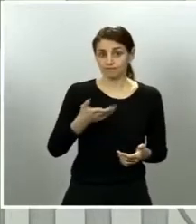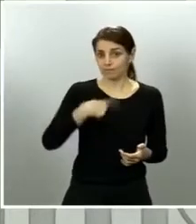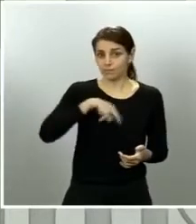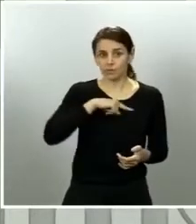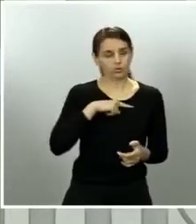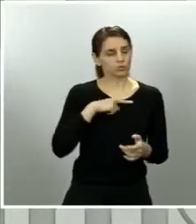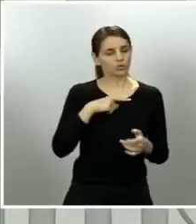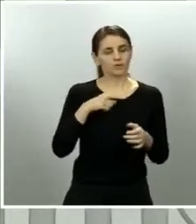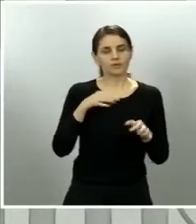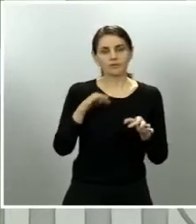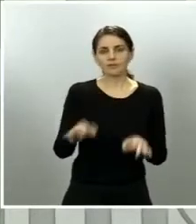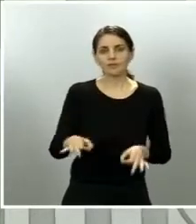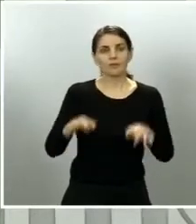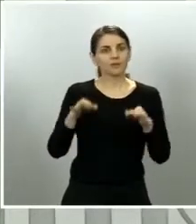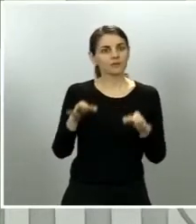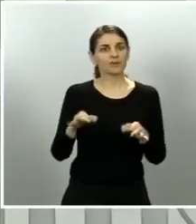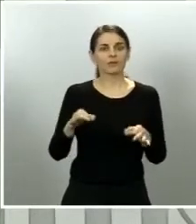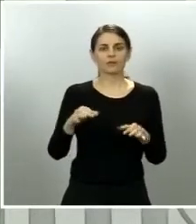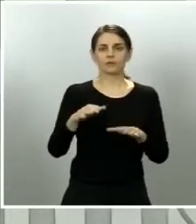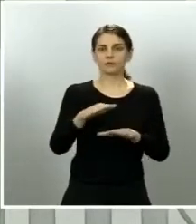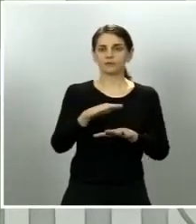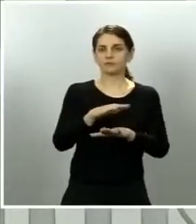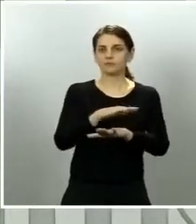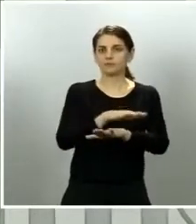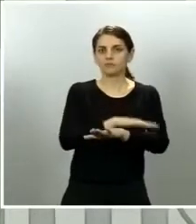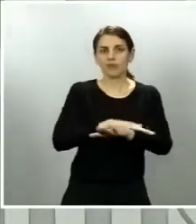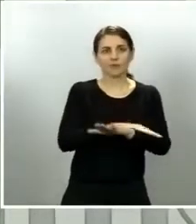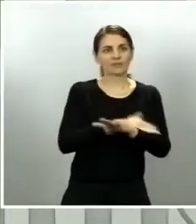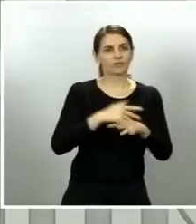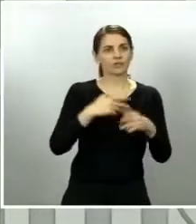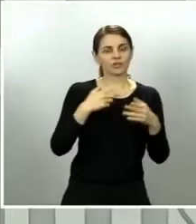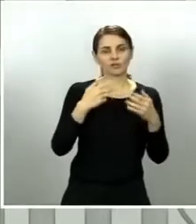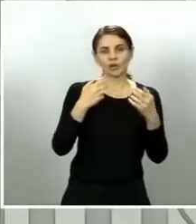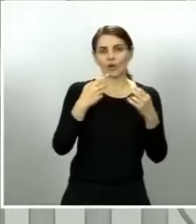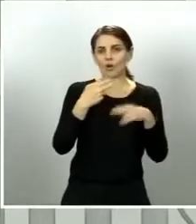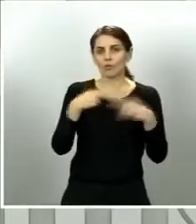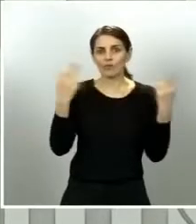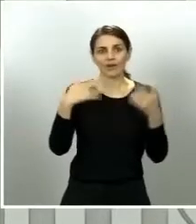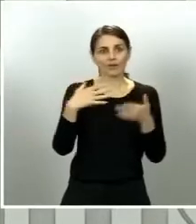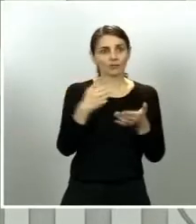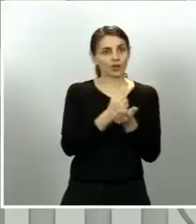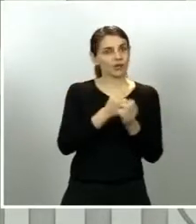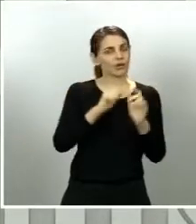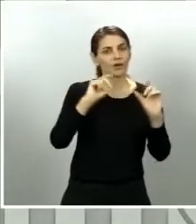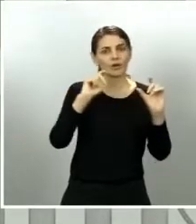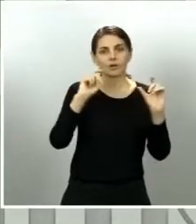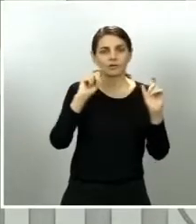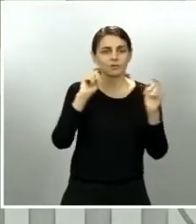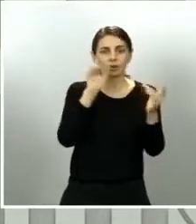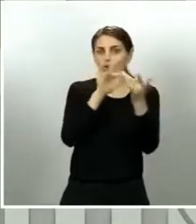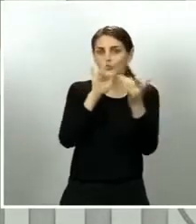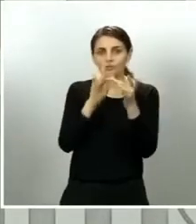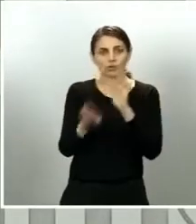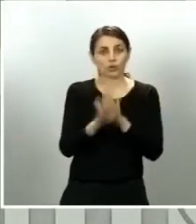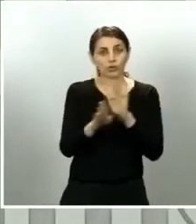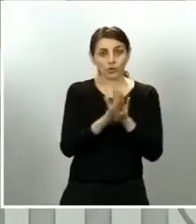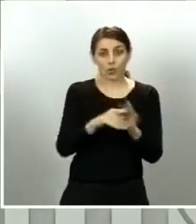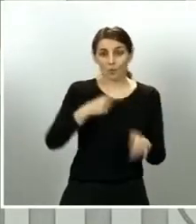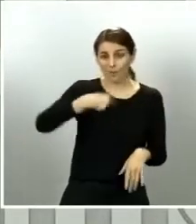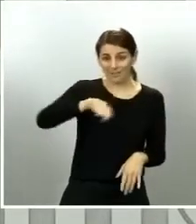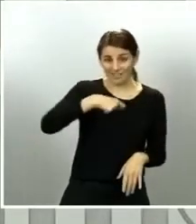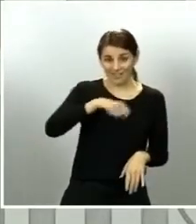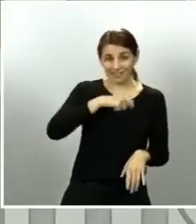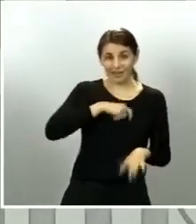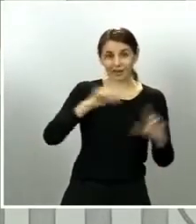administraciones del marco institucional español el presidente del gobierno se ha reunido siete veces con los presidentes de comunidades autónomas yo me he reunido 14 veces